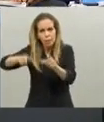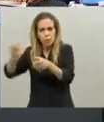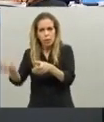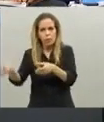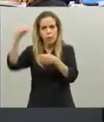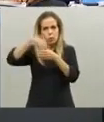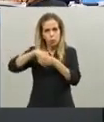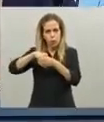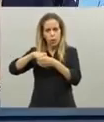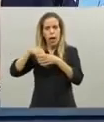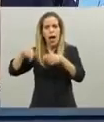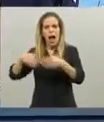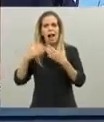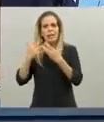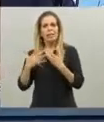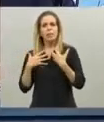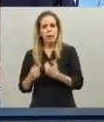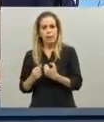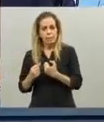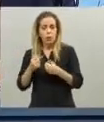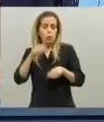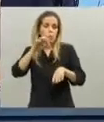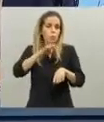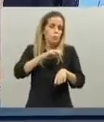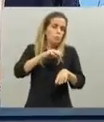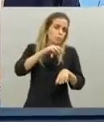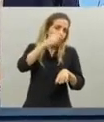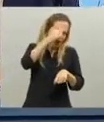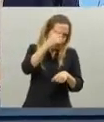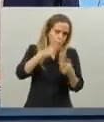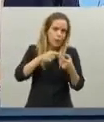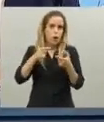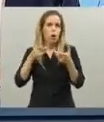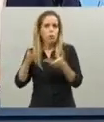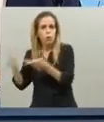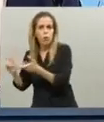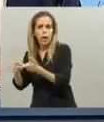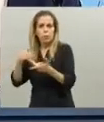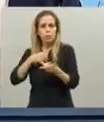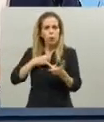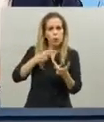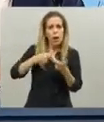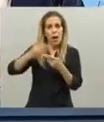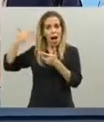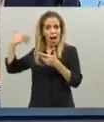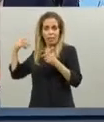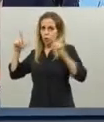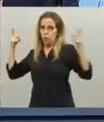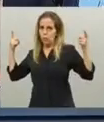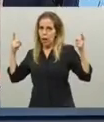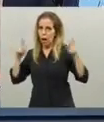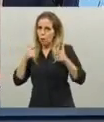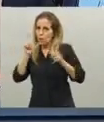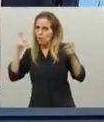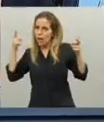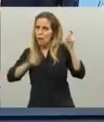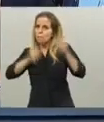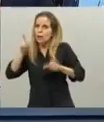de Buenos Aires tenemos más trabajadores y trabajadoras de la salud no los teníamos no los teníamos preparados para esta eventualidad